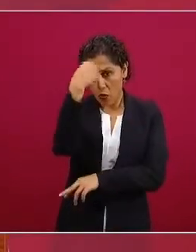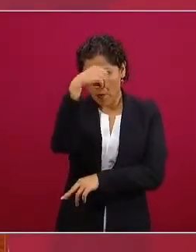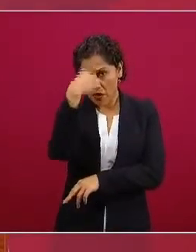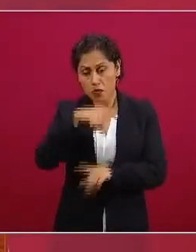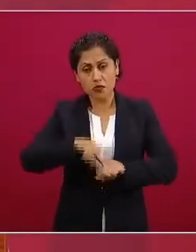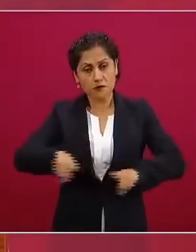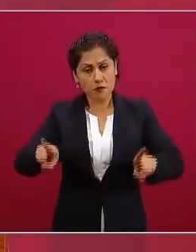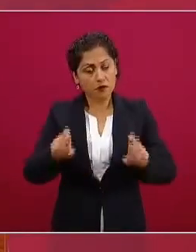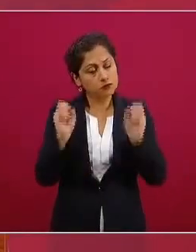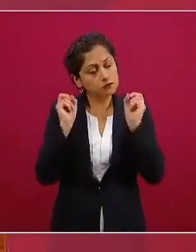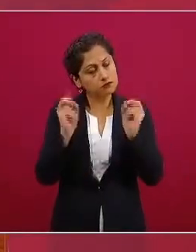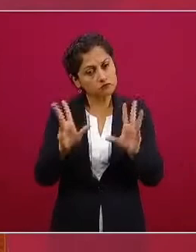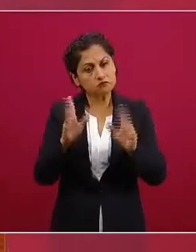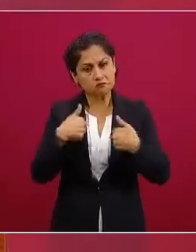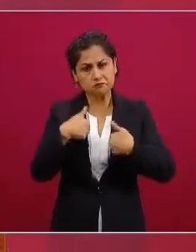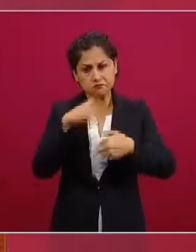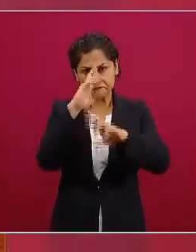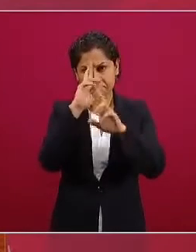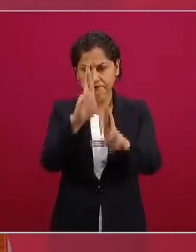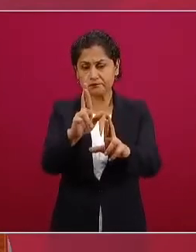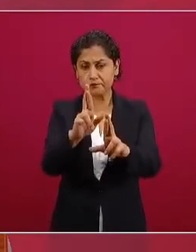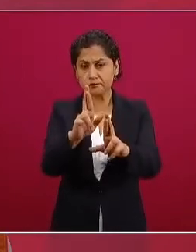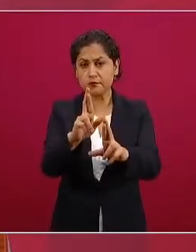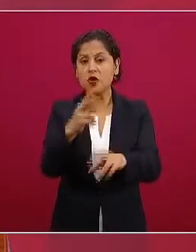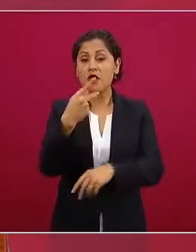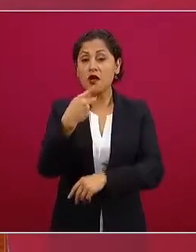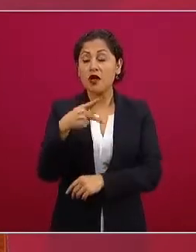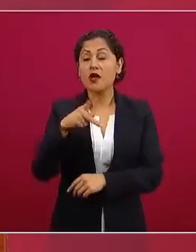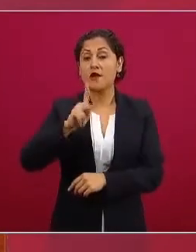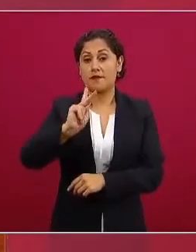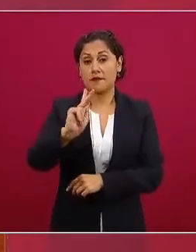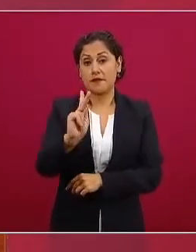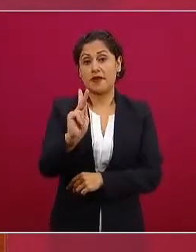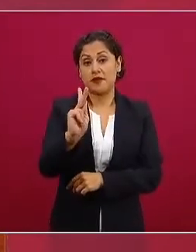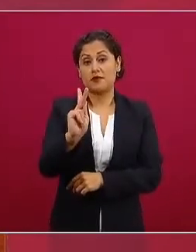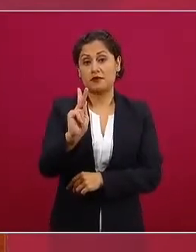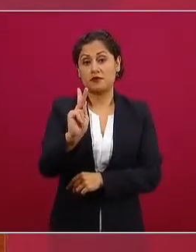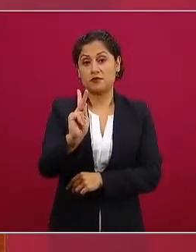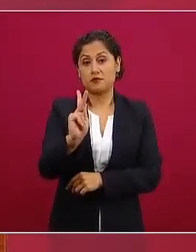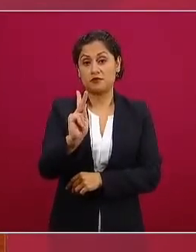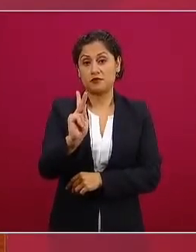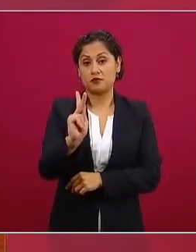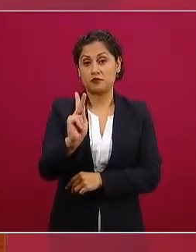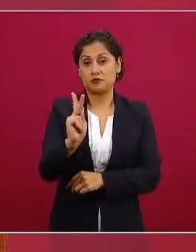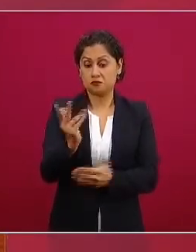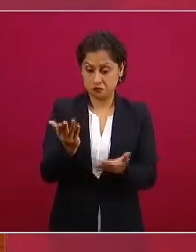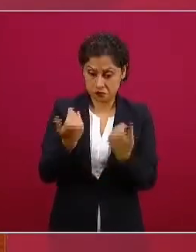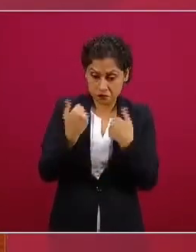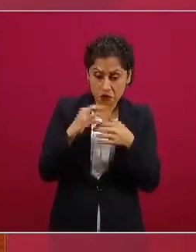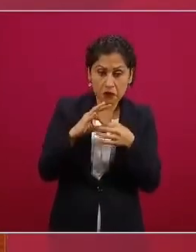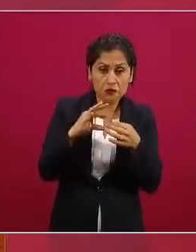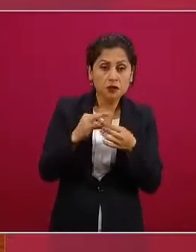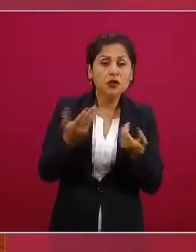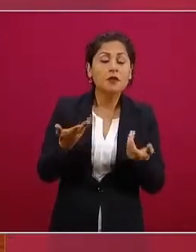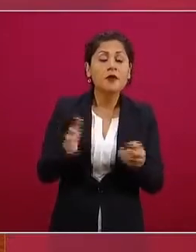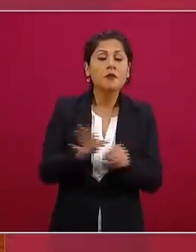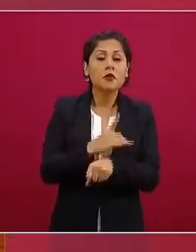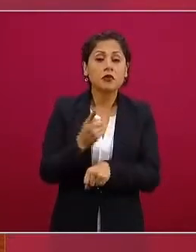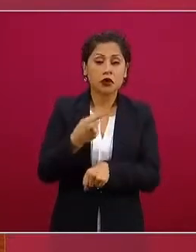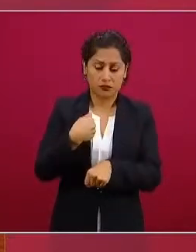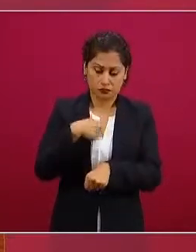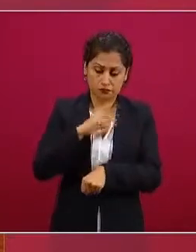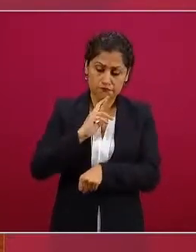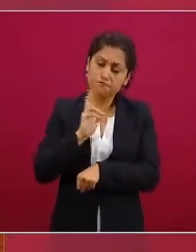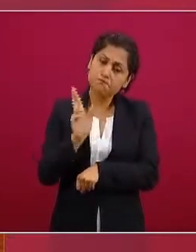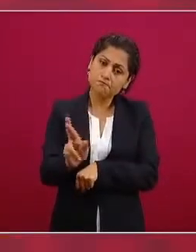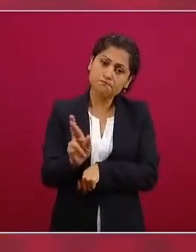pues debe de tener una respuesta respetuosa en